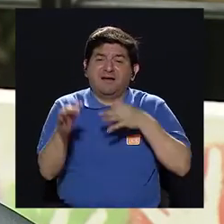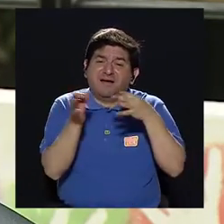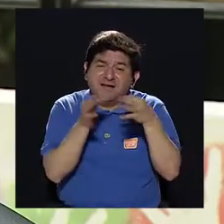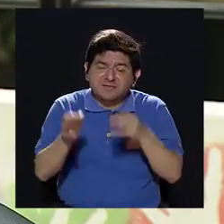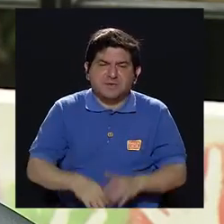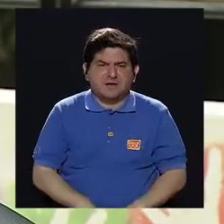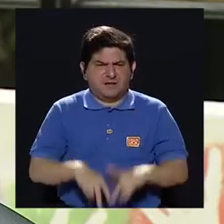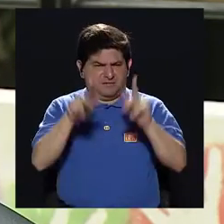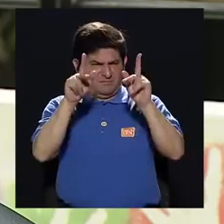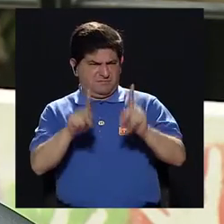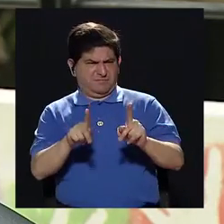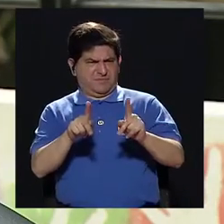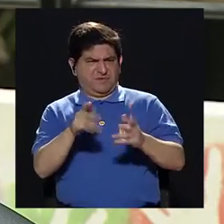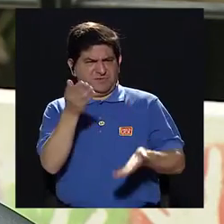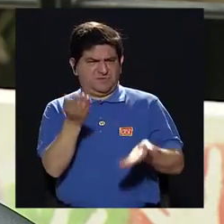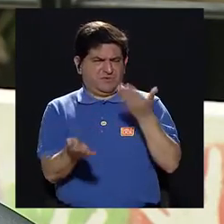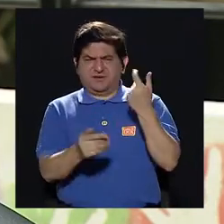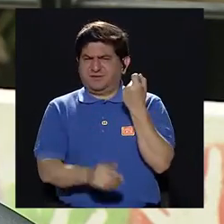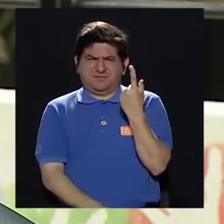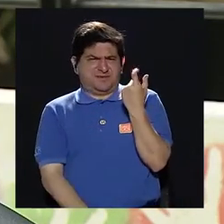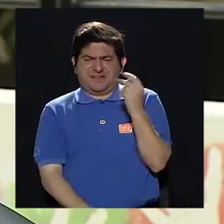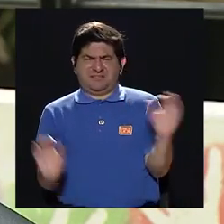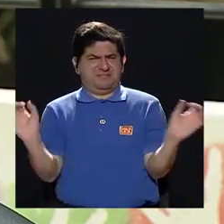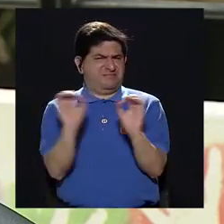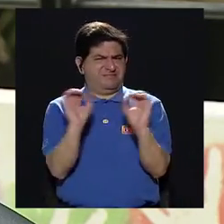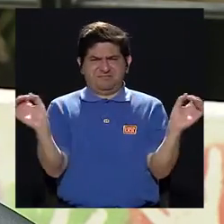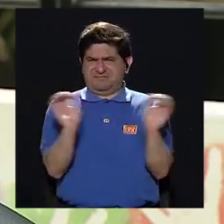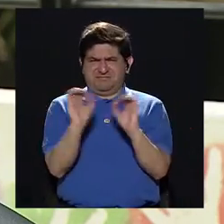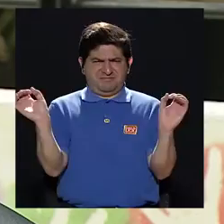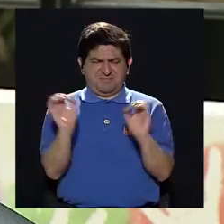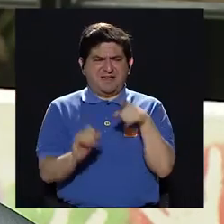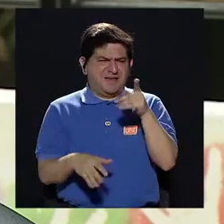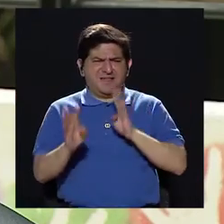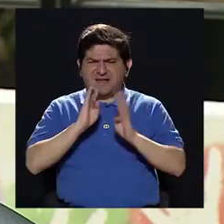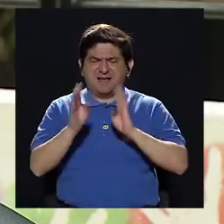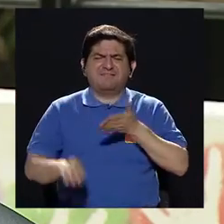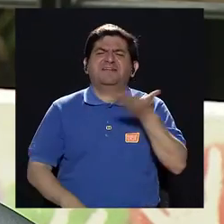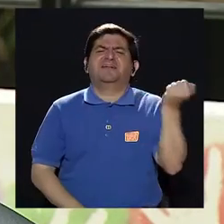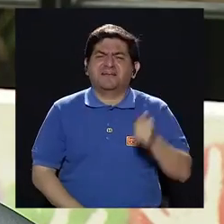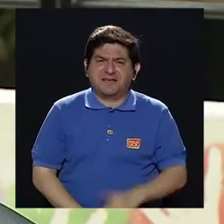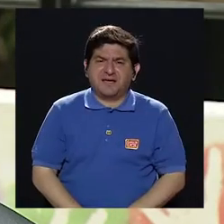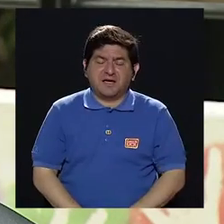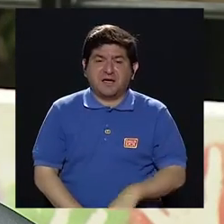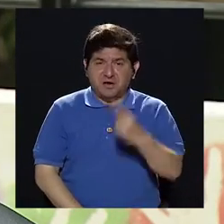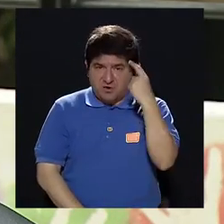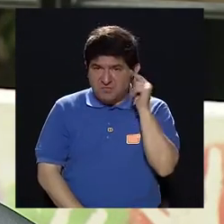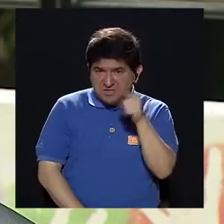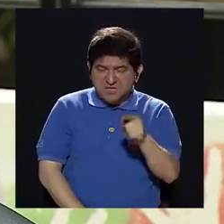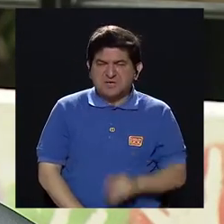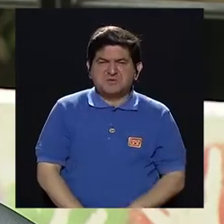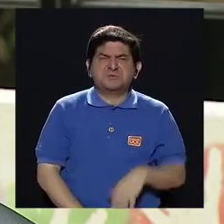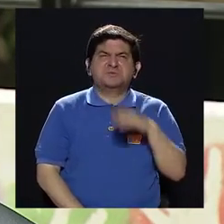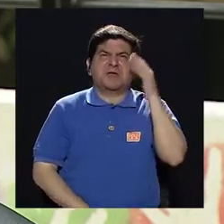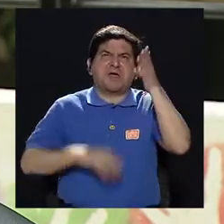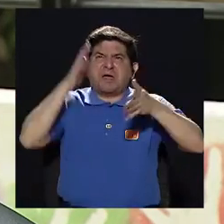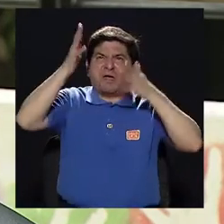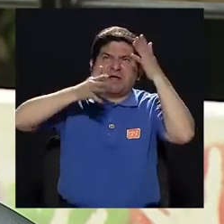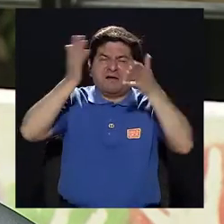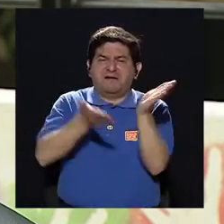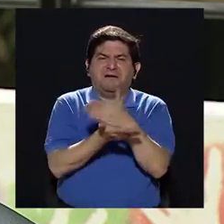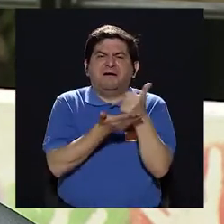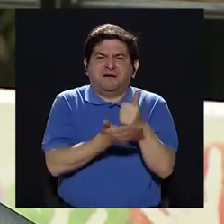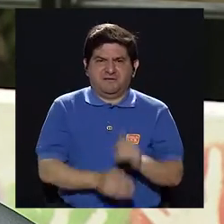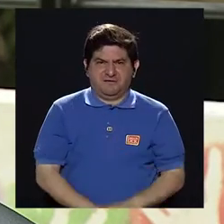que explicar y ver que la persona no entiende absolutamente nada de qué le estás hablando o que piensan que te estás inventando